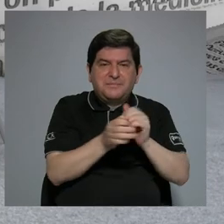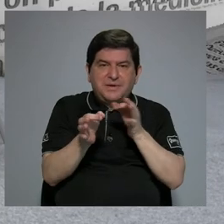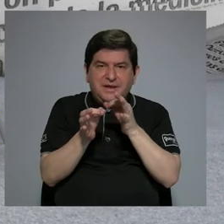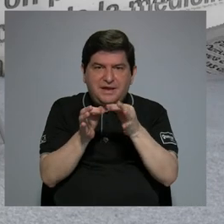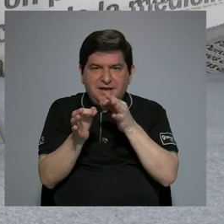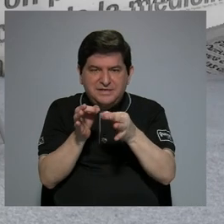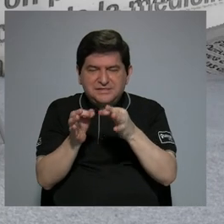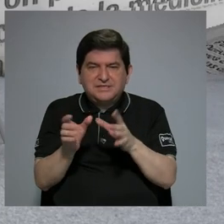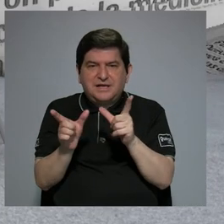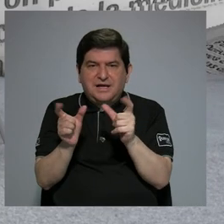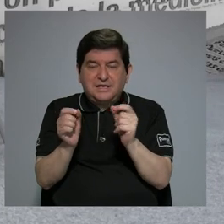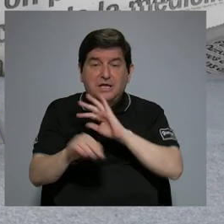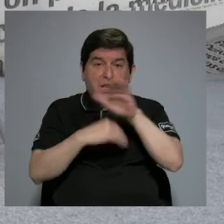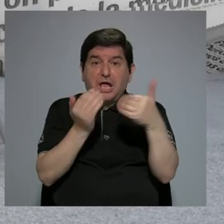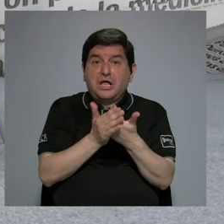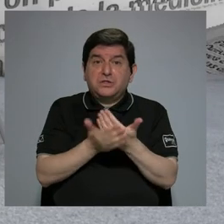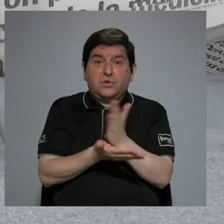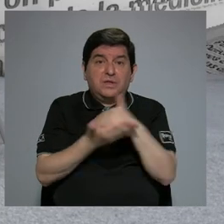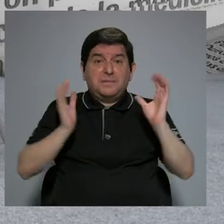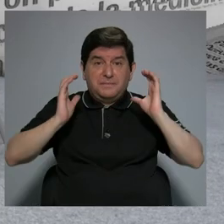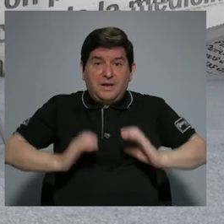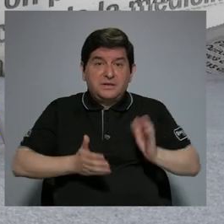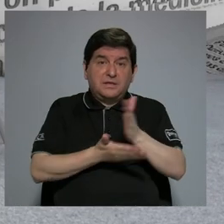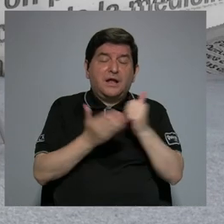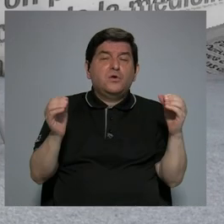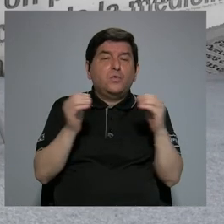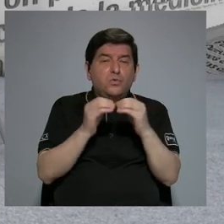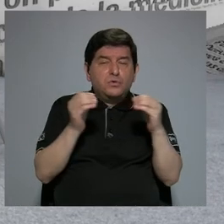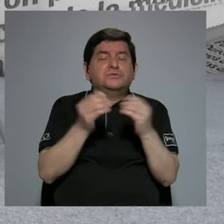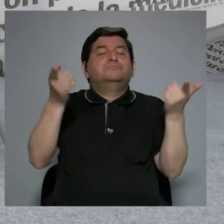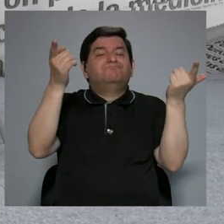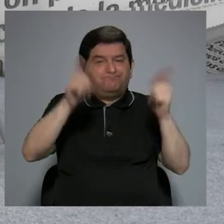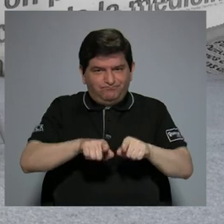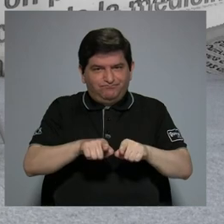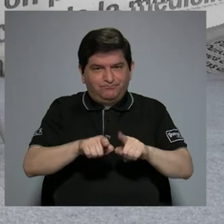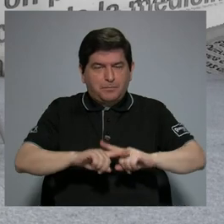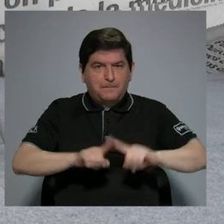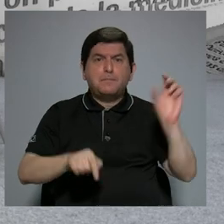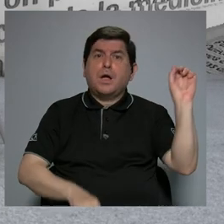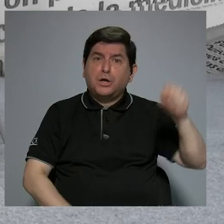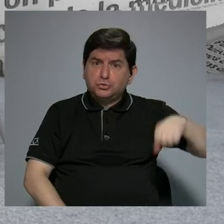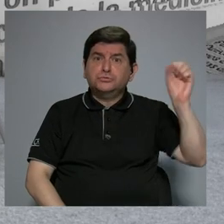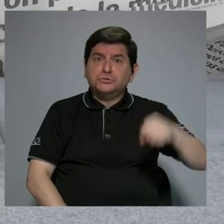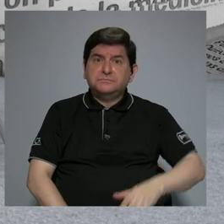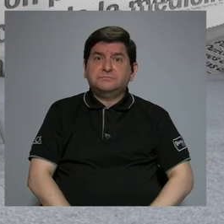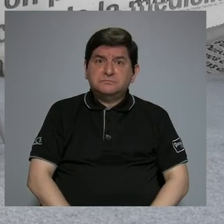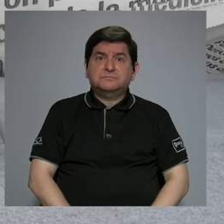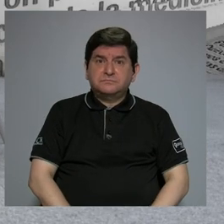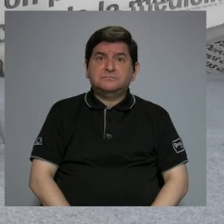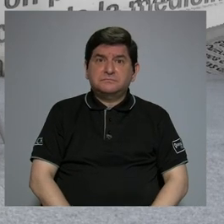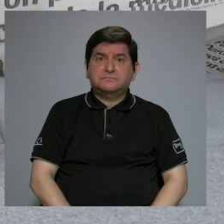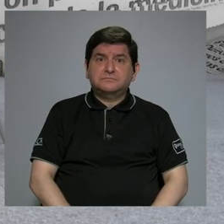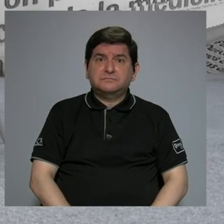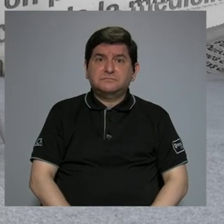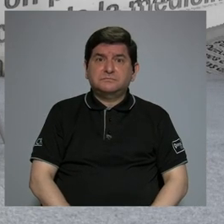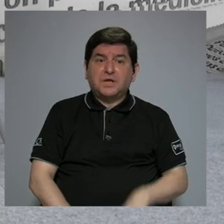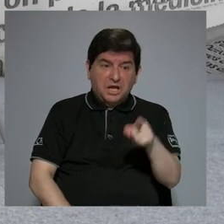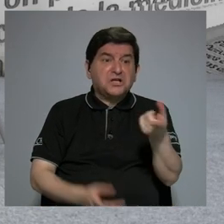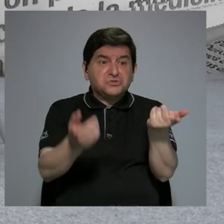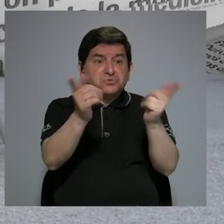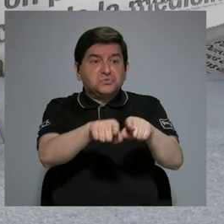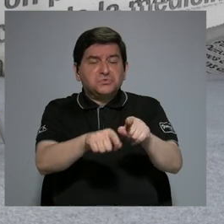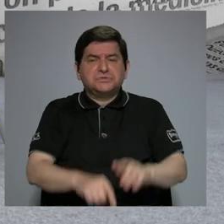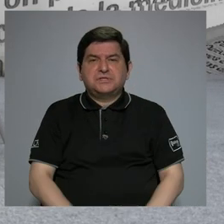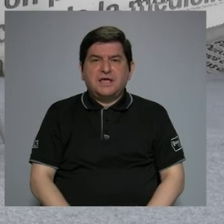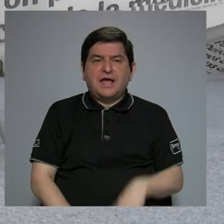Eso puede pasar prácticamente en cualquier tejido, algunos más probables que otros. Pero sí, eso es a grandes rasgos lo que sucede.